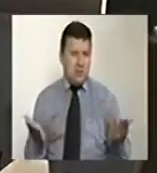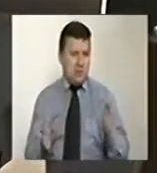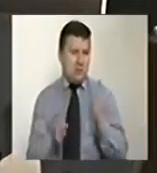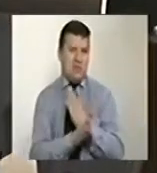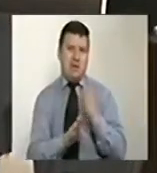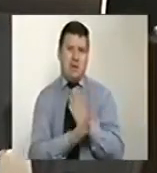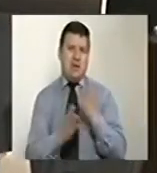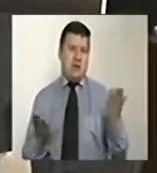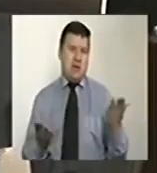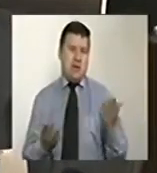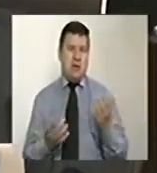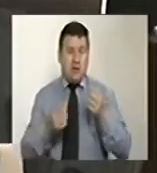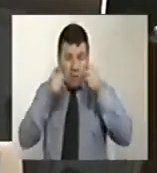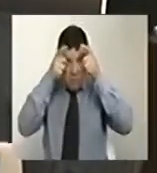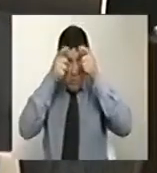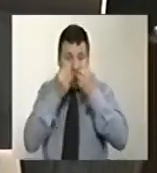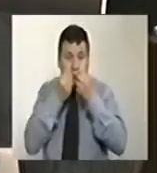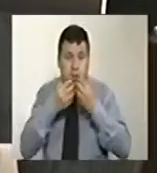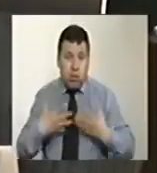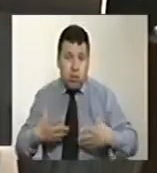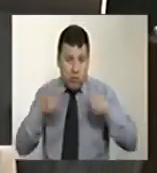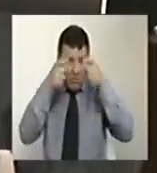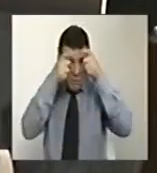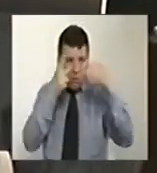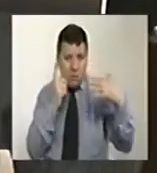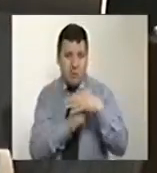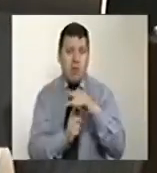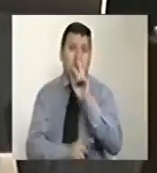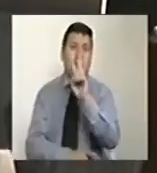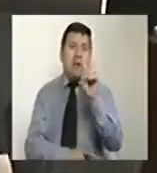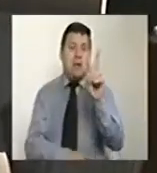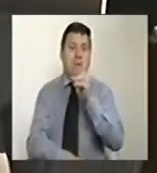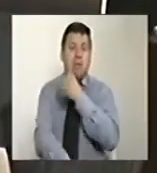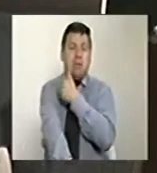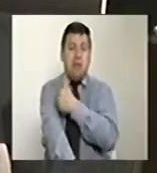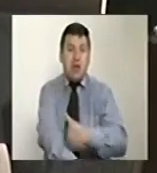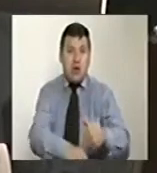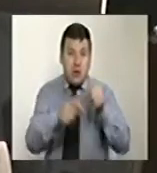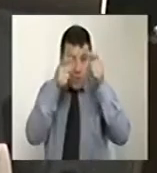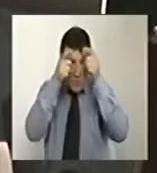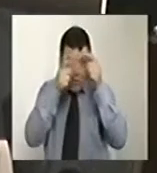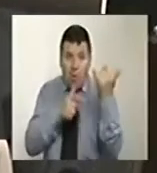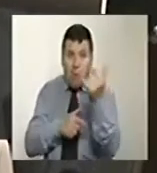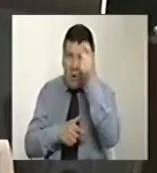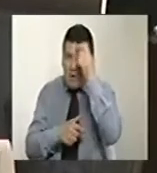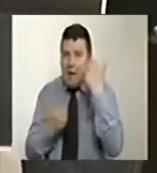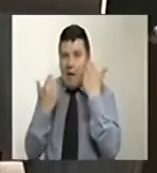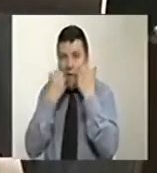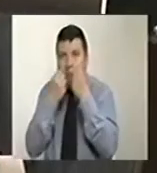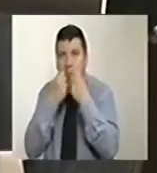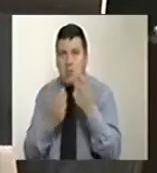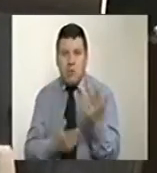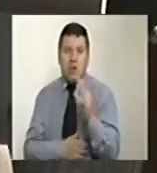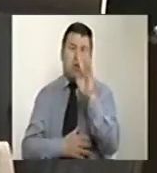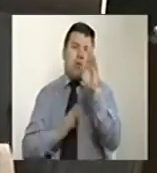problema de la fiebre optosa? Están en riesgo 22 millones de bovinos, 4